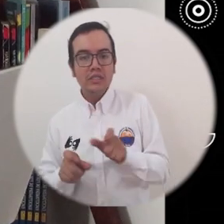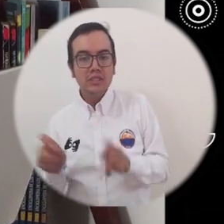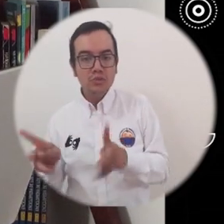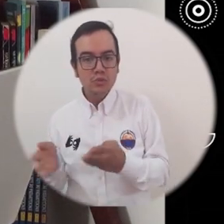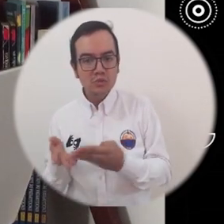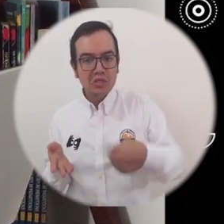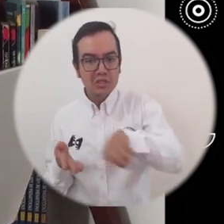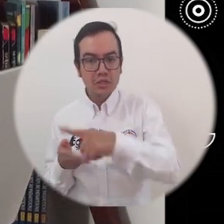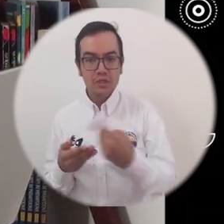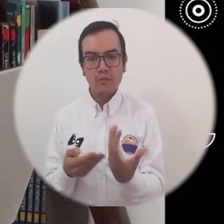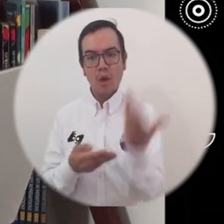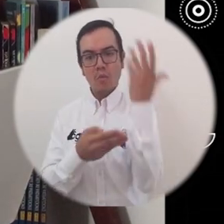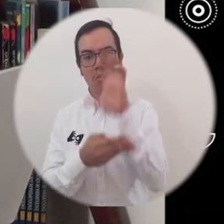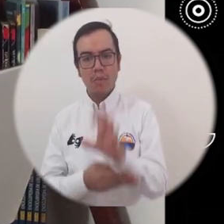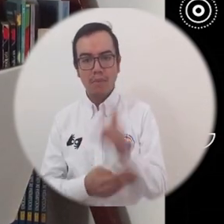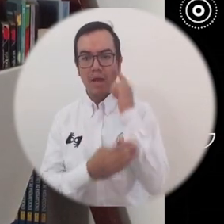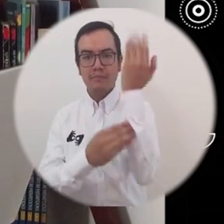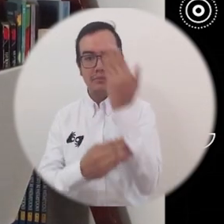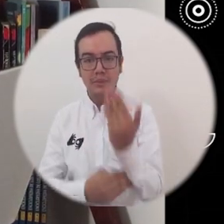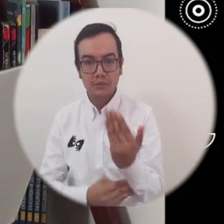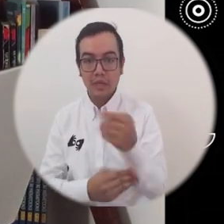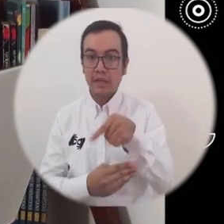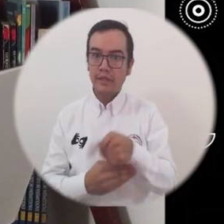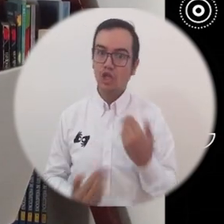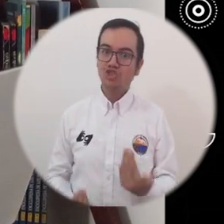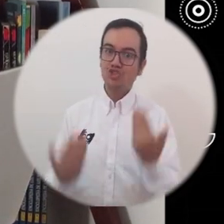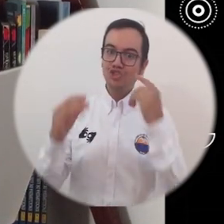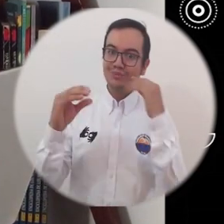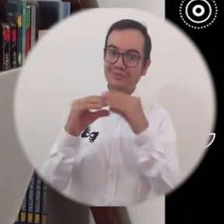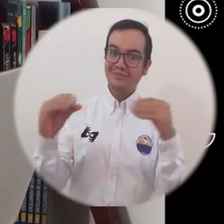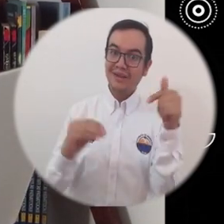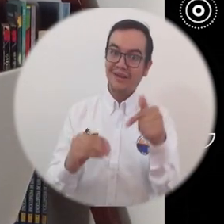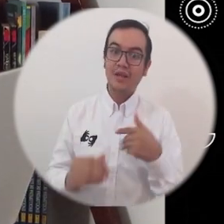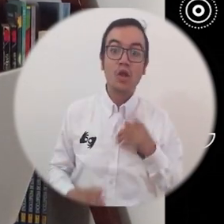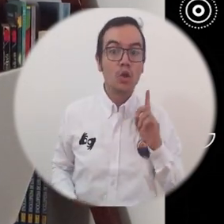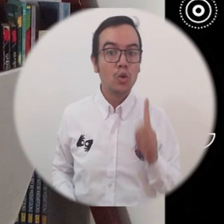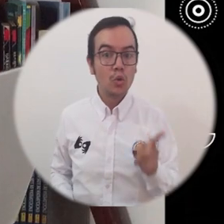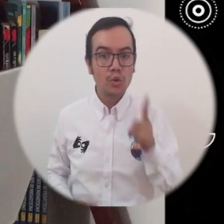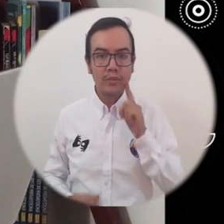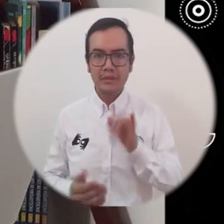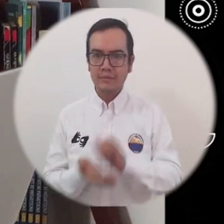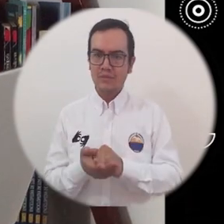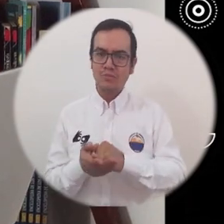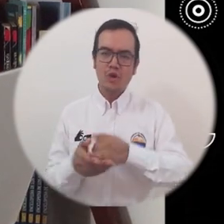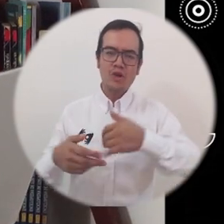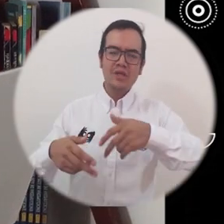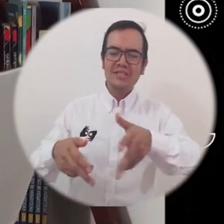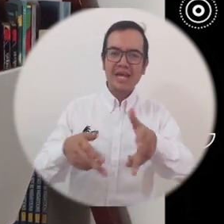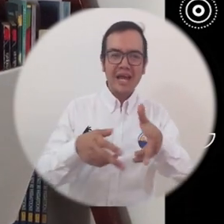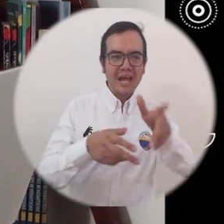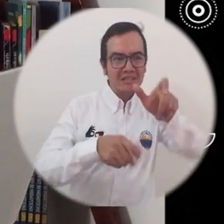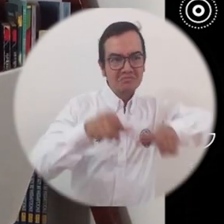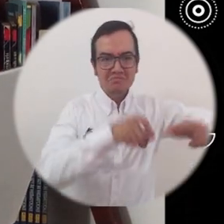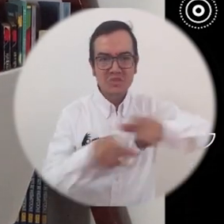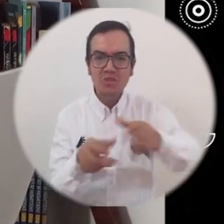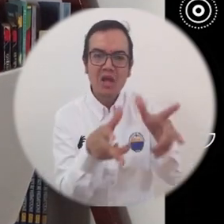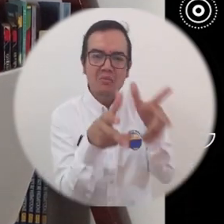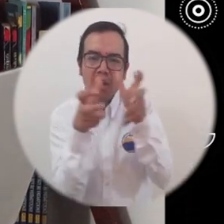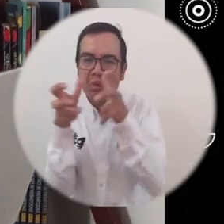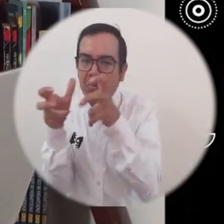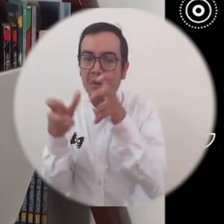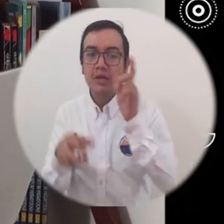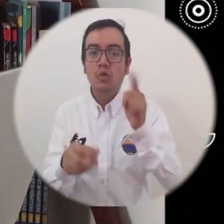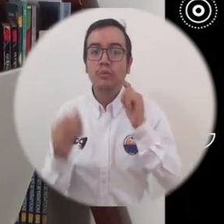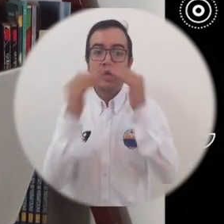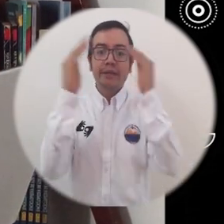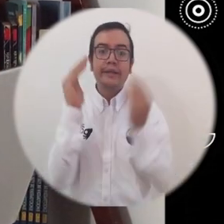de la Universidad del Magdalena esta plataforma es muy oportuna en estos tiempos en los que el consumo de contenidos digitales